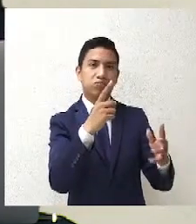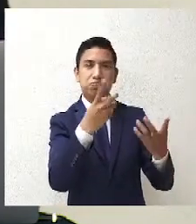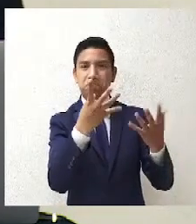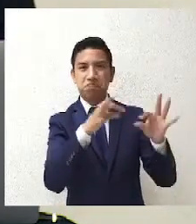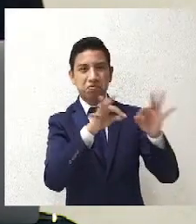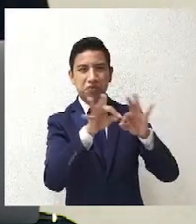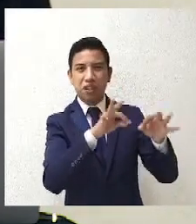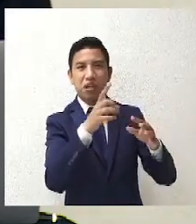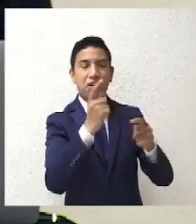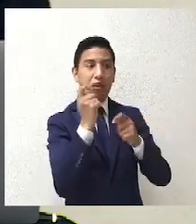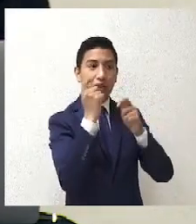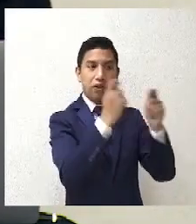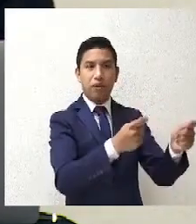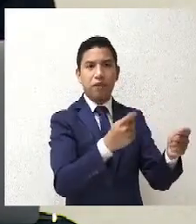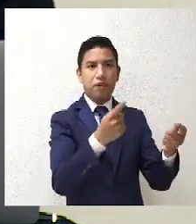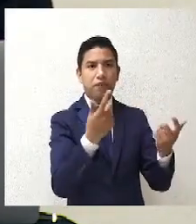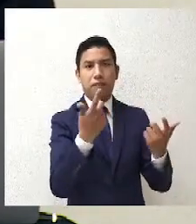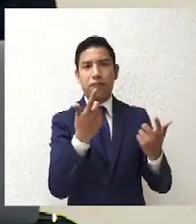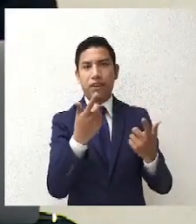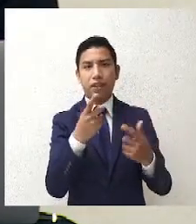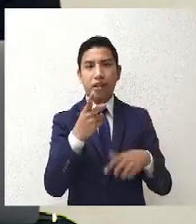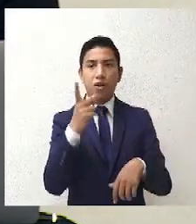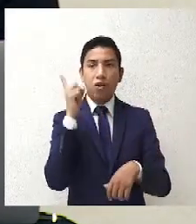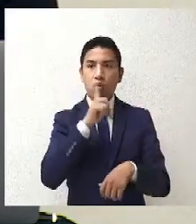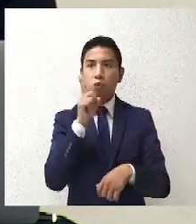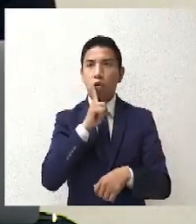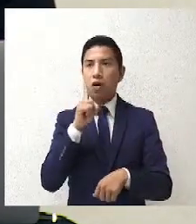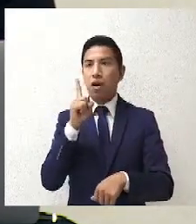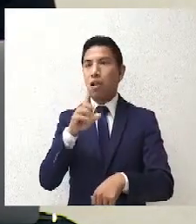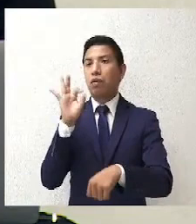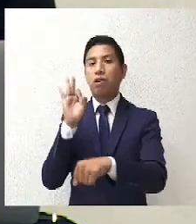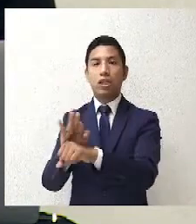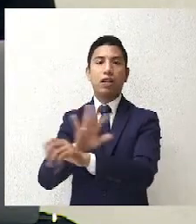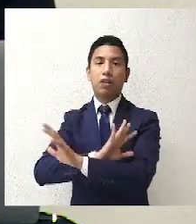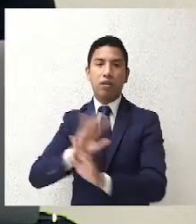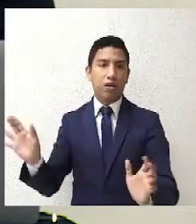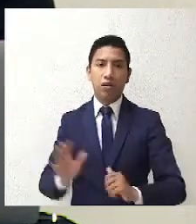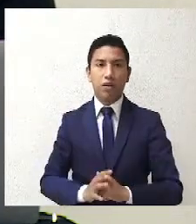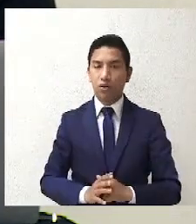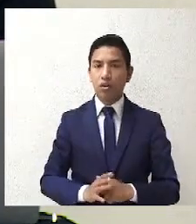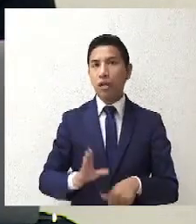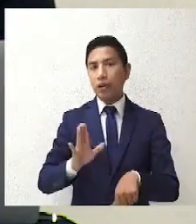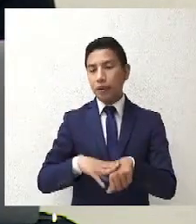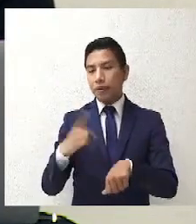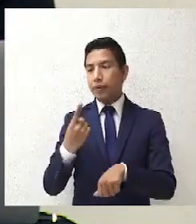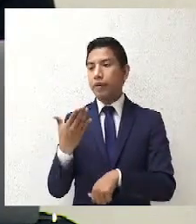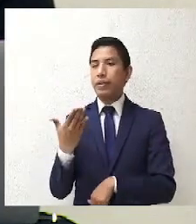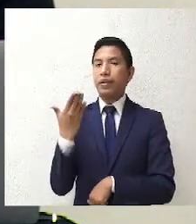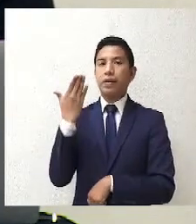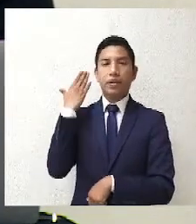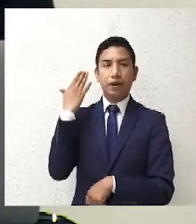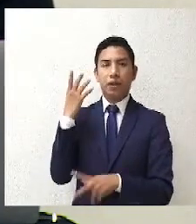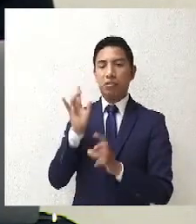O sea, sí tiene una razón de ser, no es mujeres por mujeres, no es una necedad,